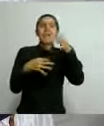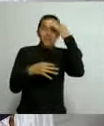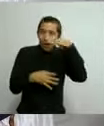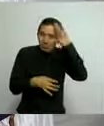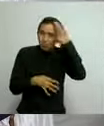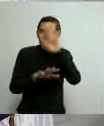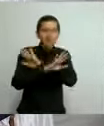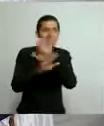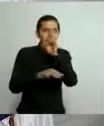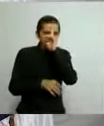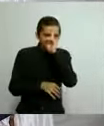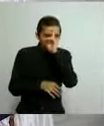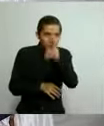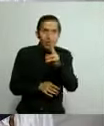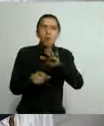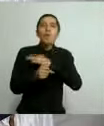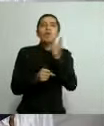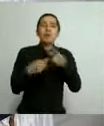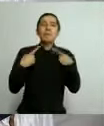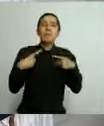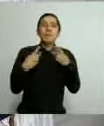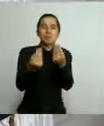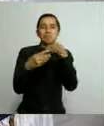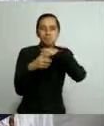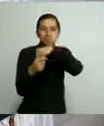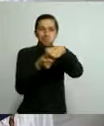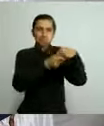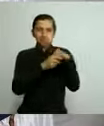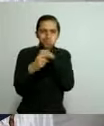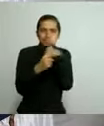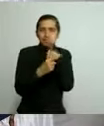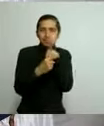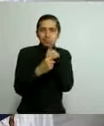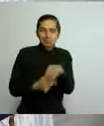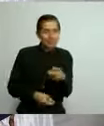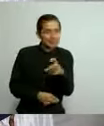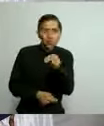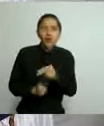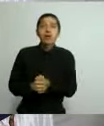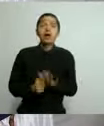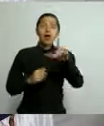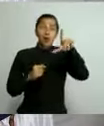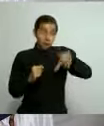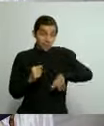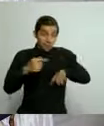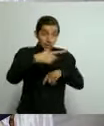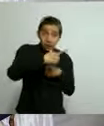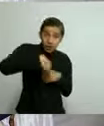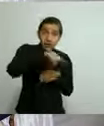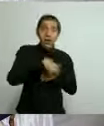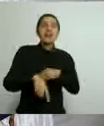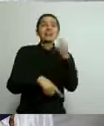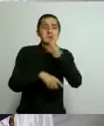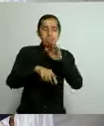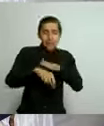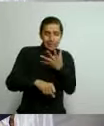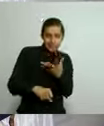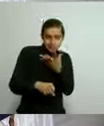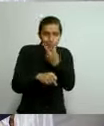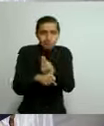impliquen concentración de personas. Del lado del gobierno vamos a reforzar la